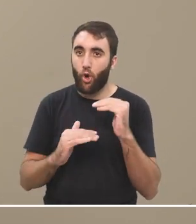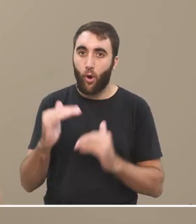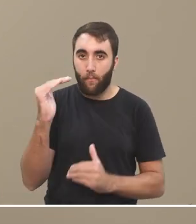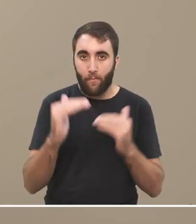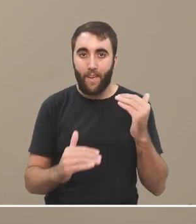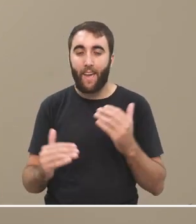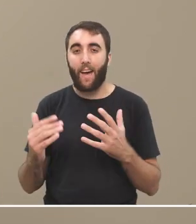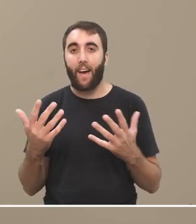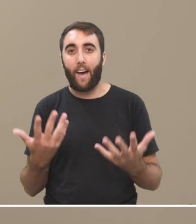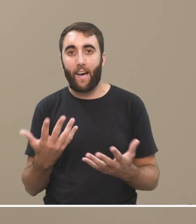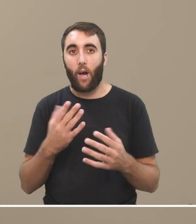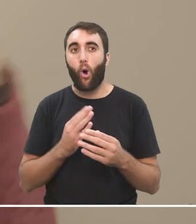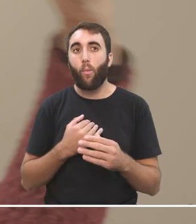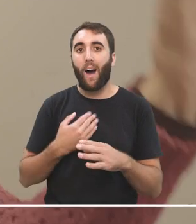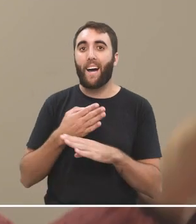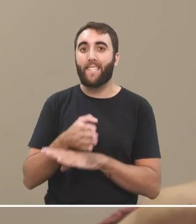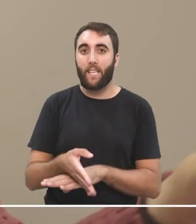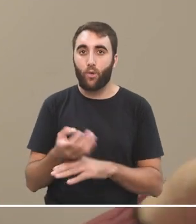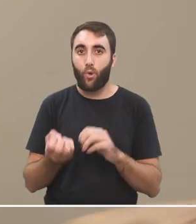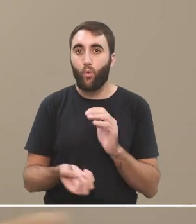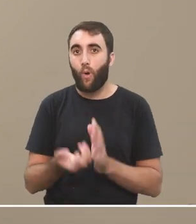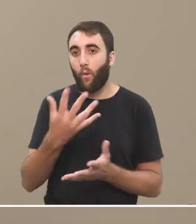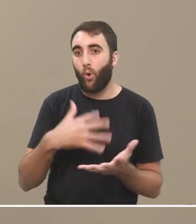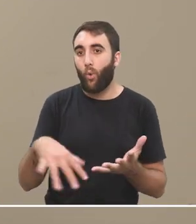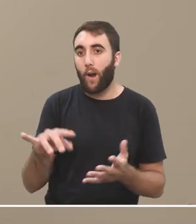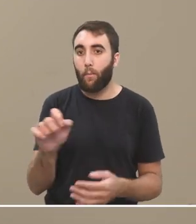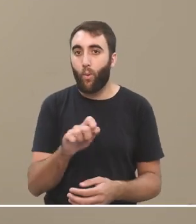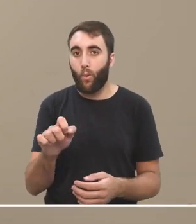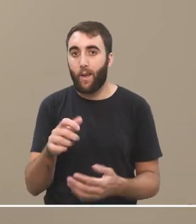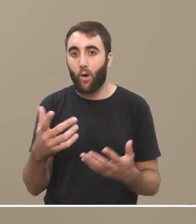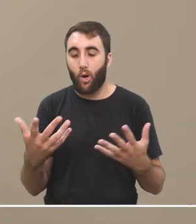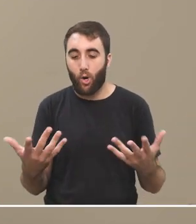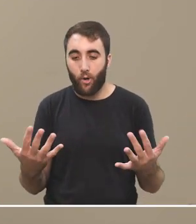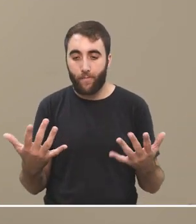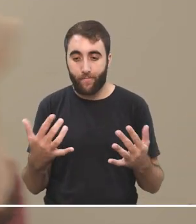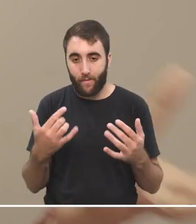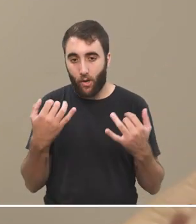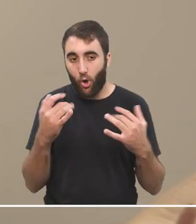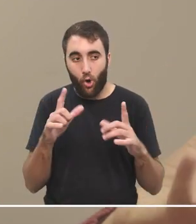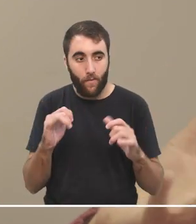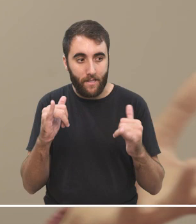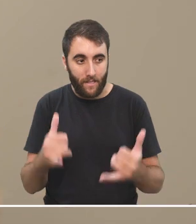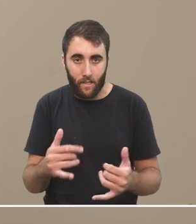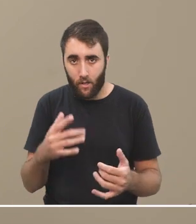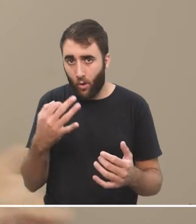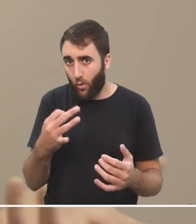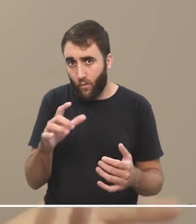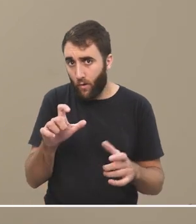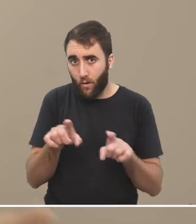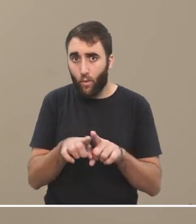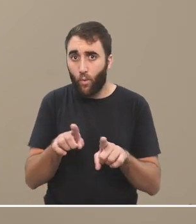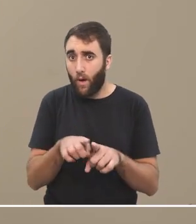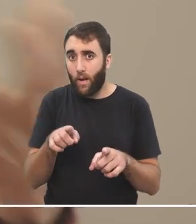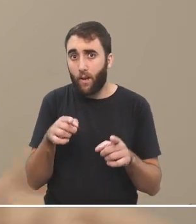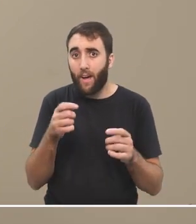de clase, en fin, de acceso a este nuevo espacio público, que sin duda es un espacio público, la